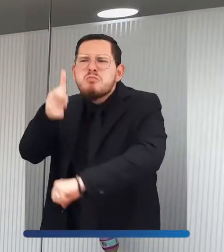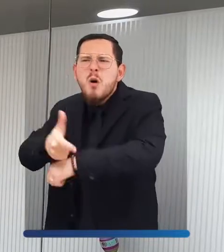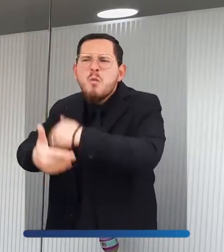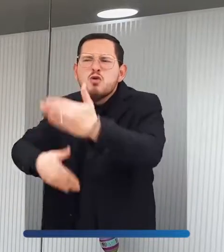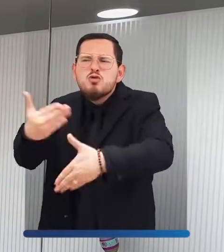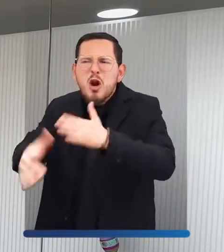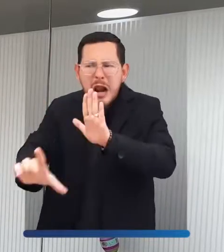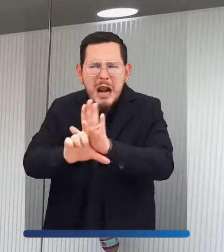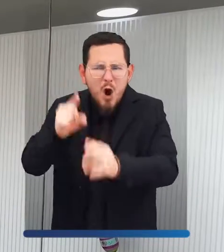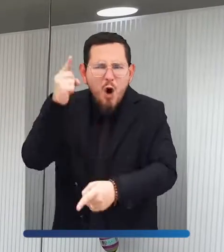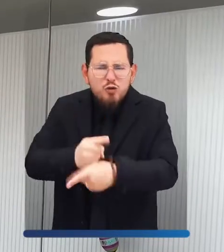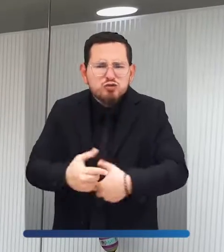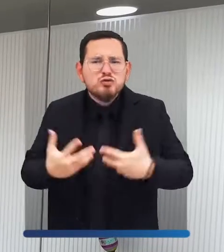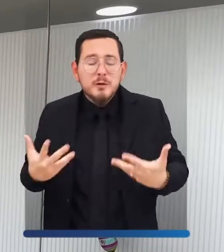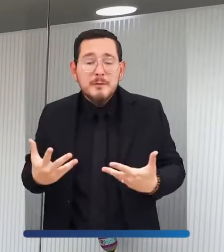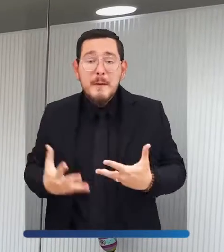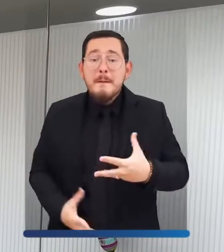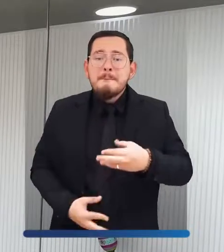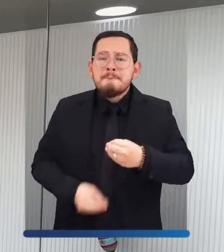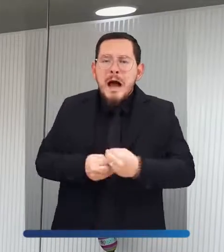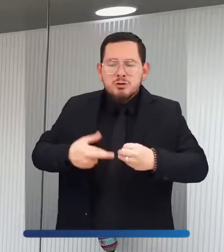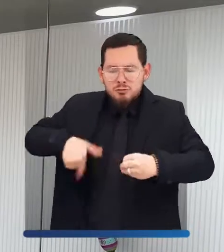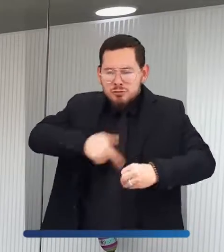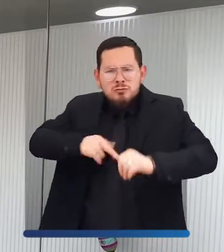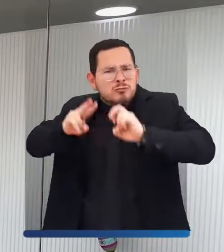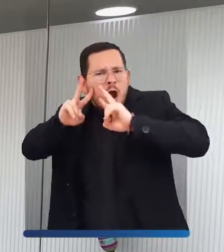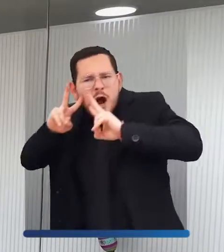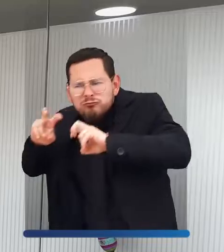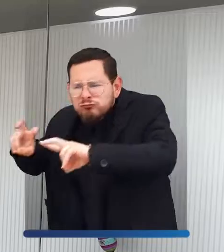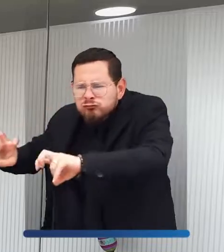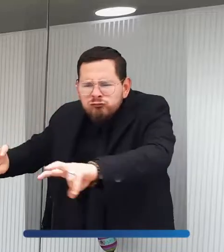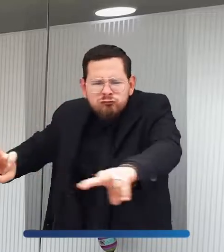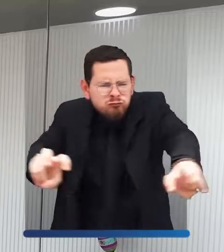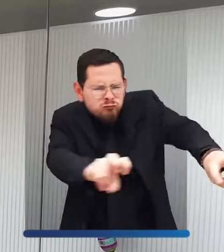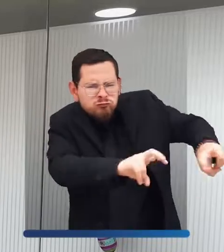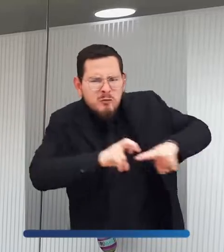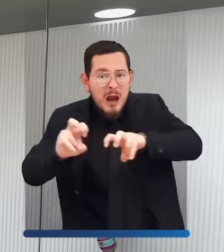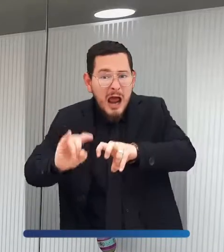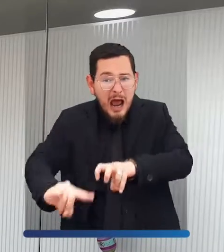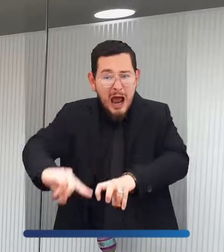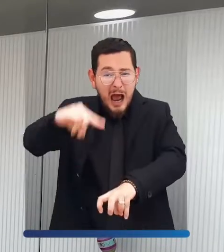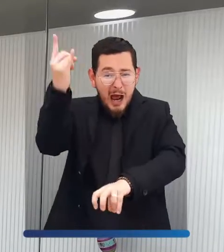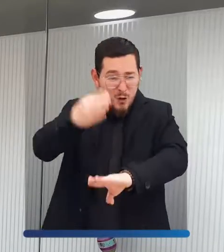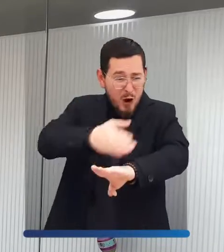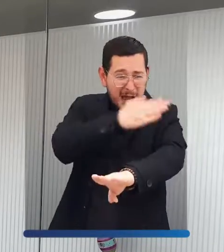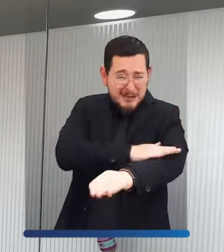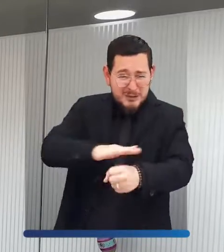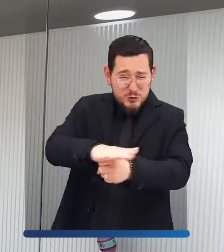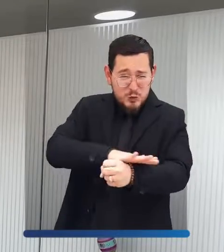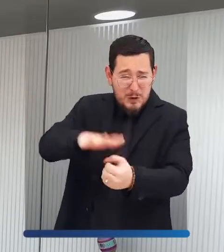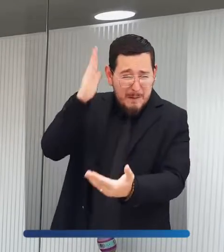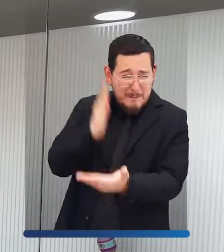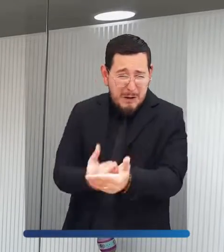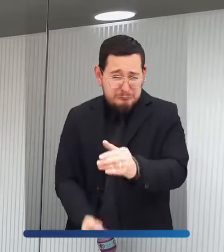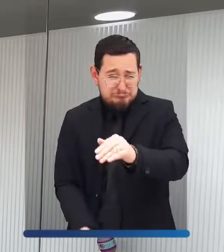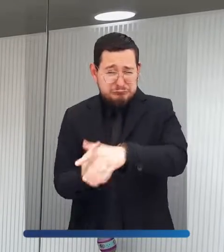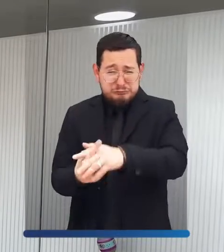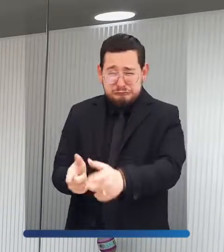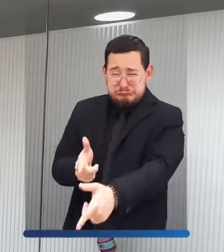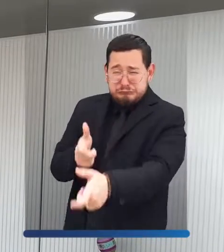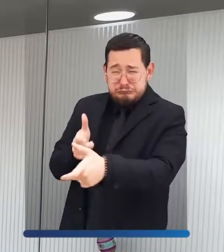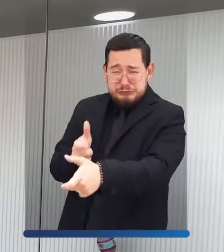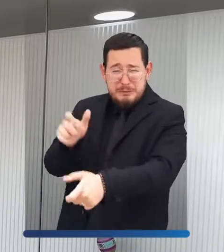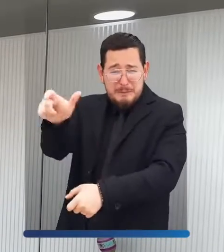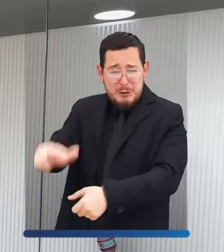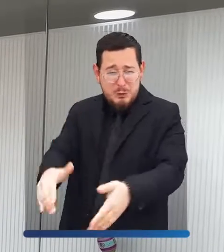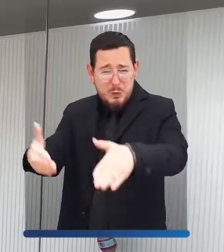adelantando los trabajos respectivos en materia de investigación para dar cuenta y resultados efectivos a la ciudadanía sobre el